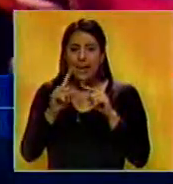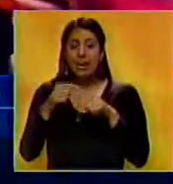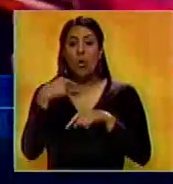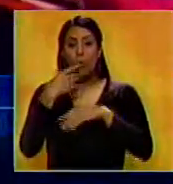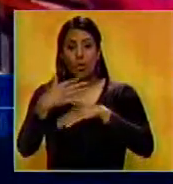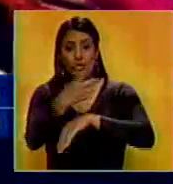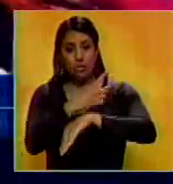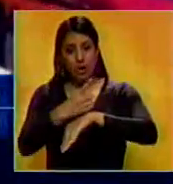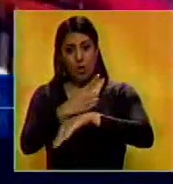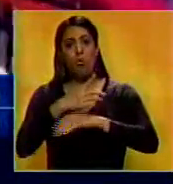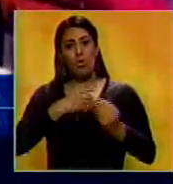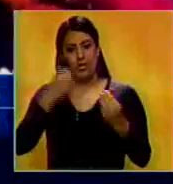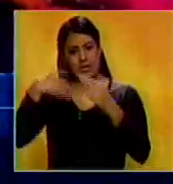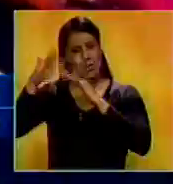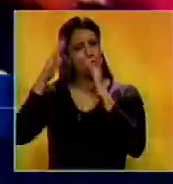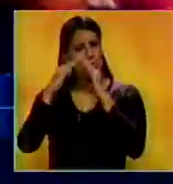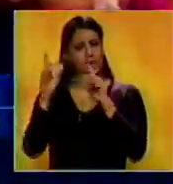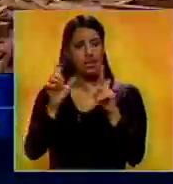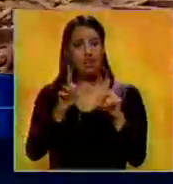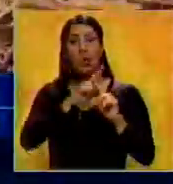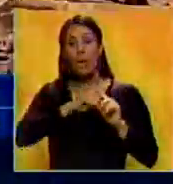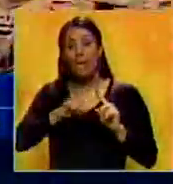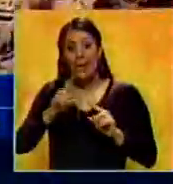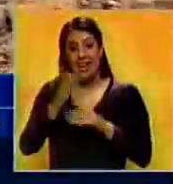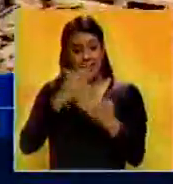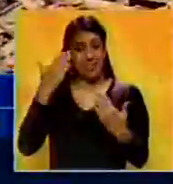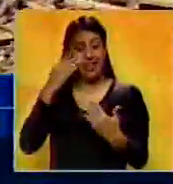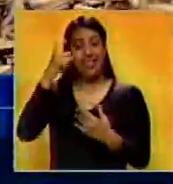próximas horas podría ser dada de alta. Antes deberá ser evaluada.